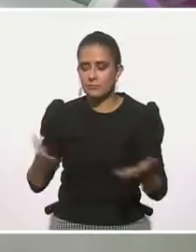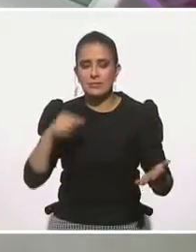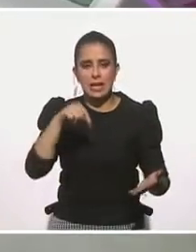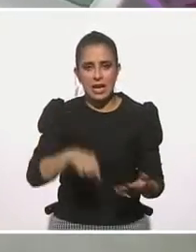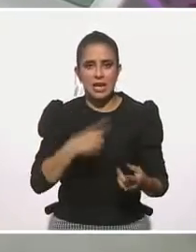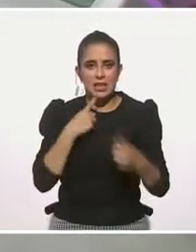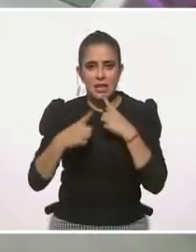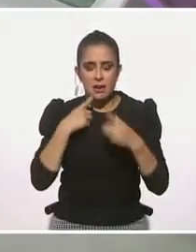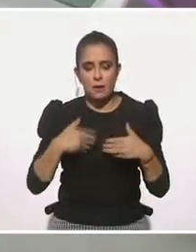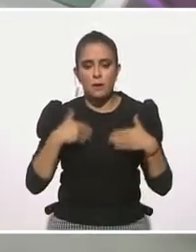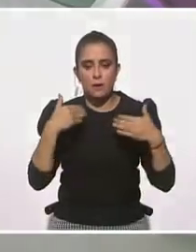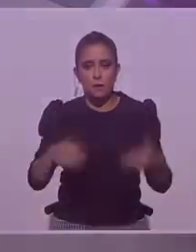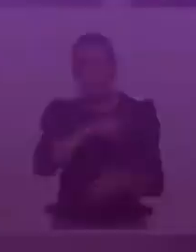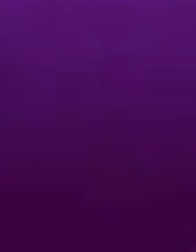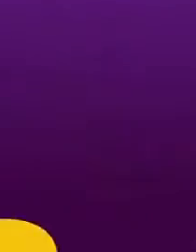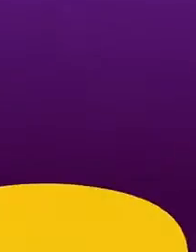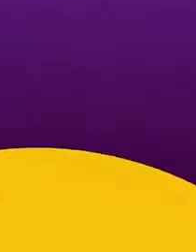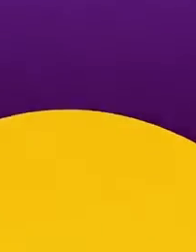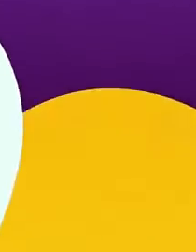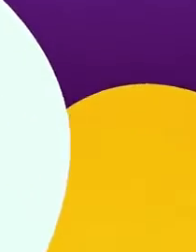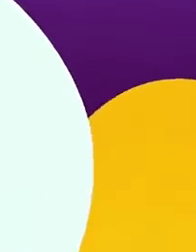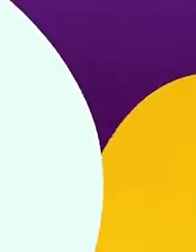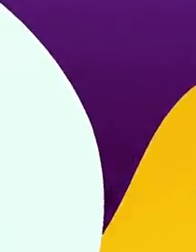en el panelista. Y usted continúe con nosotros.